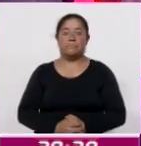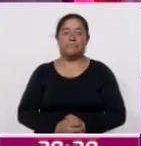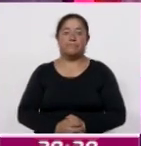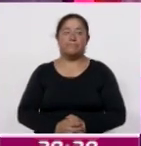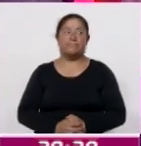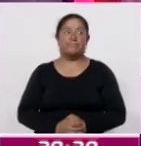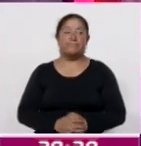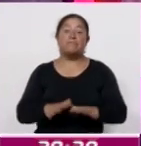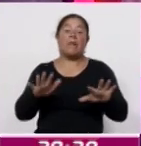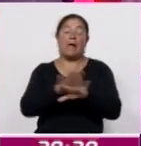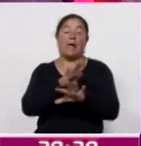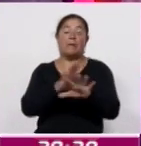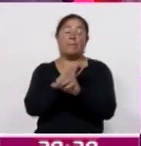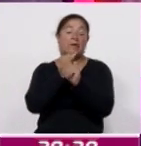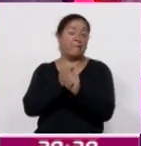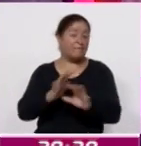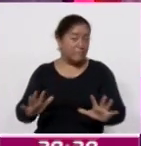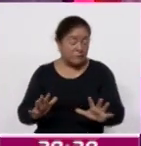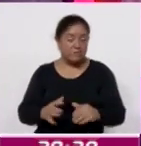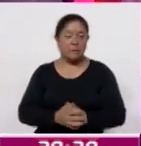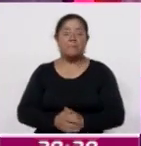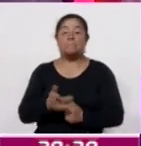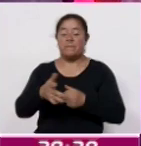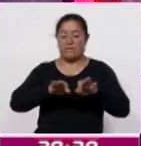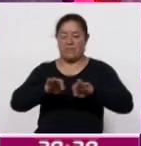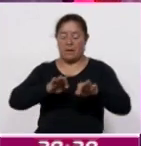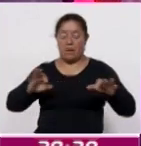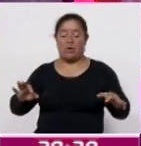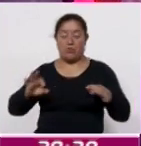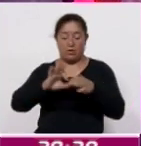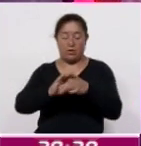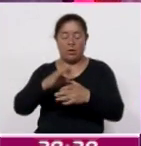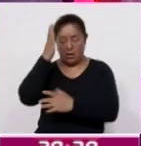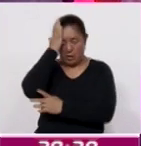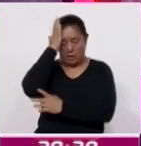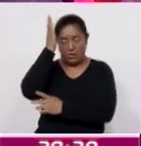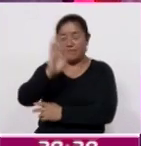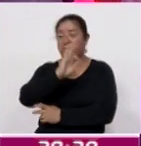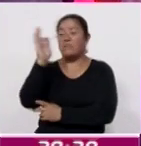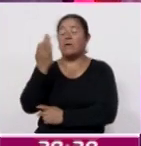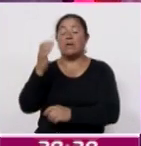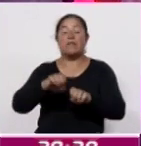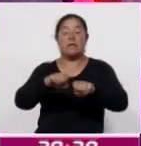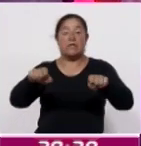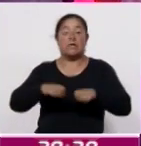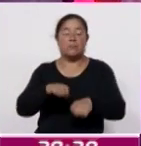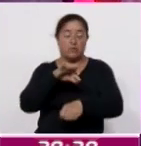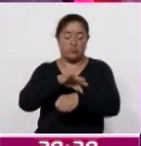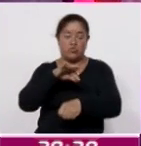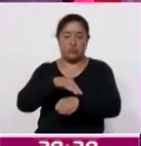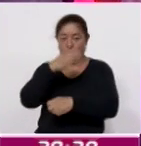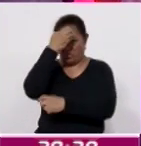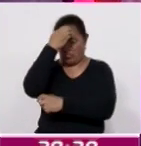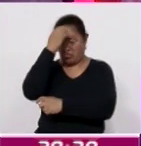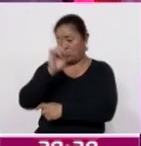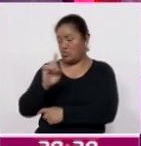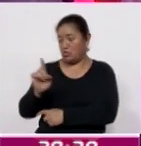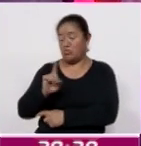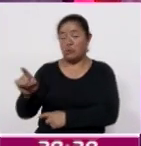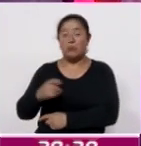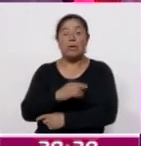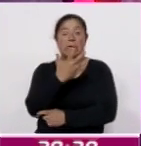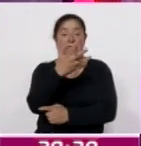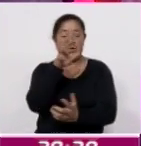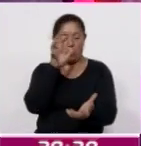Cambiando de información, gracias al trabajo coordinado de las autoridades federales y el equipo médico del Zoológico de Altiplano, los cinco